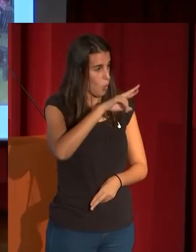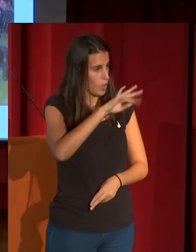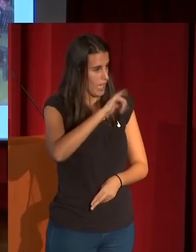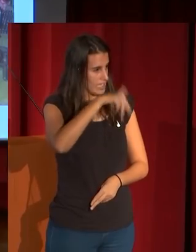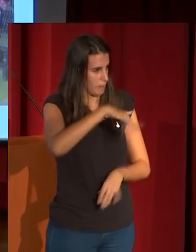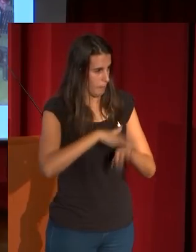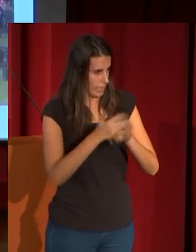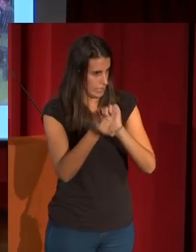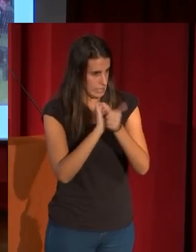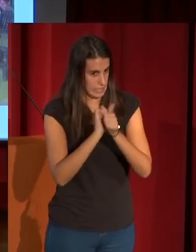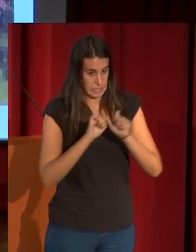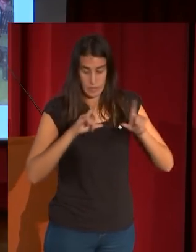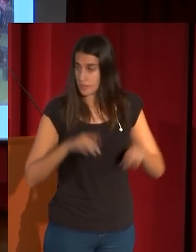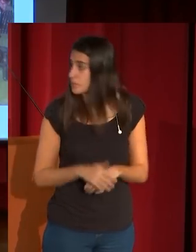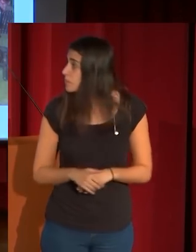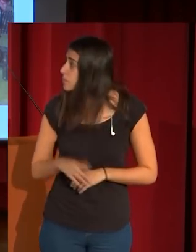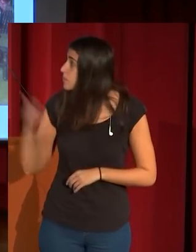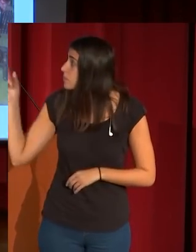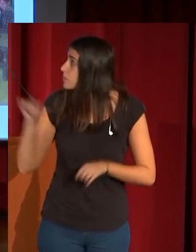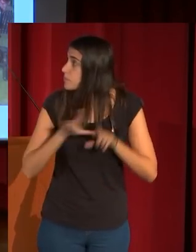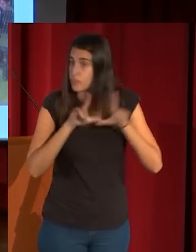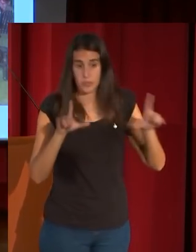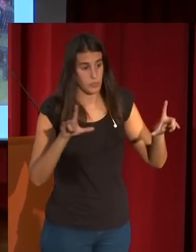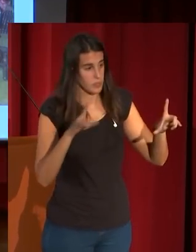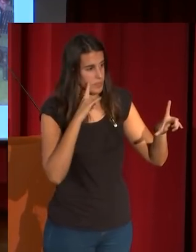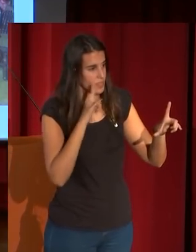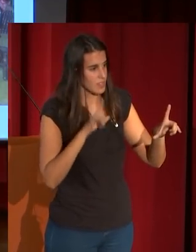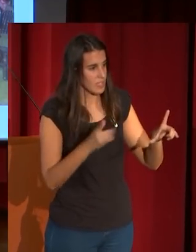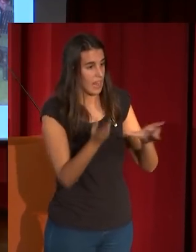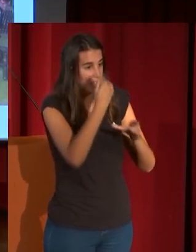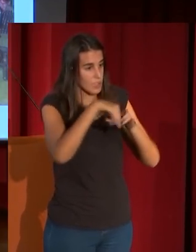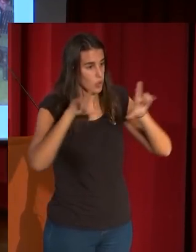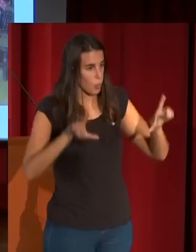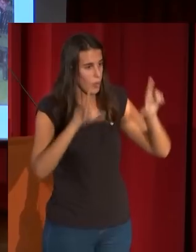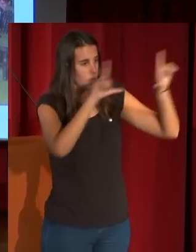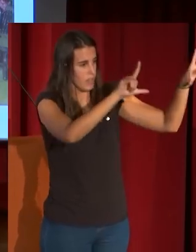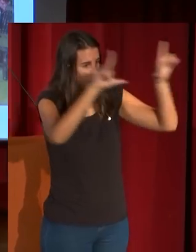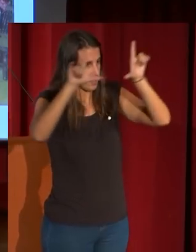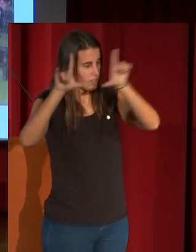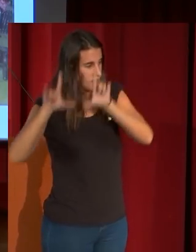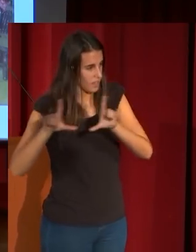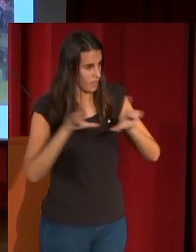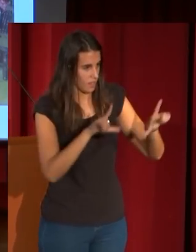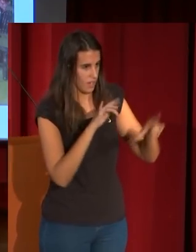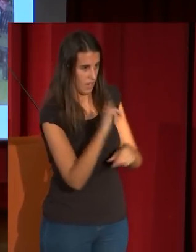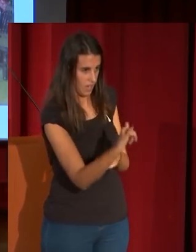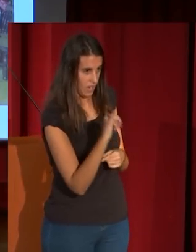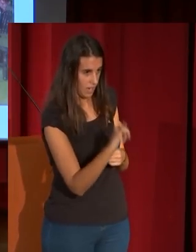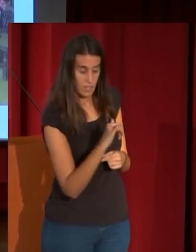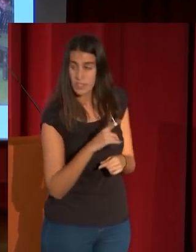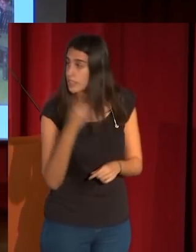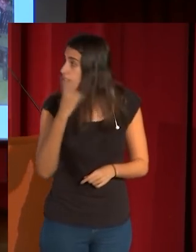en la vicaría también está el arte dentro del arte, la copia, el bautismo de Tintoretto, está también la riqueza